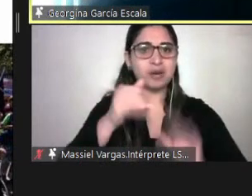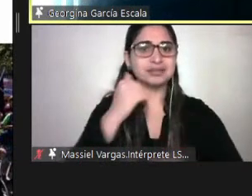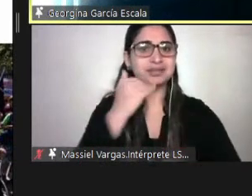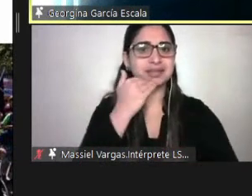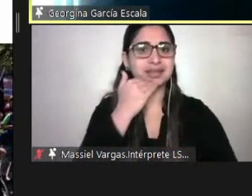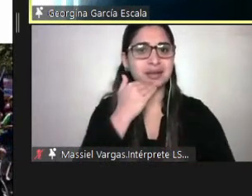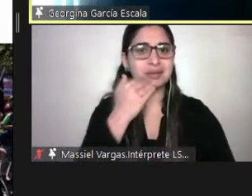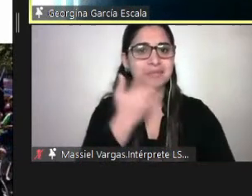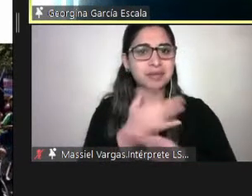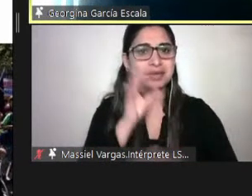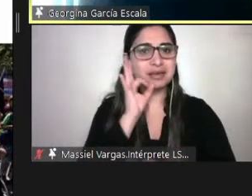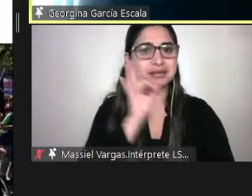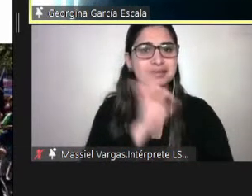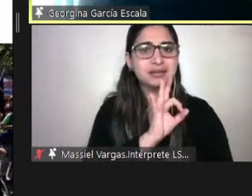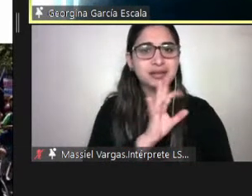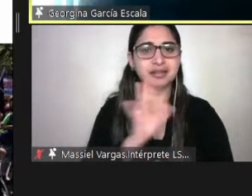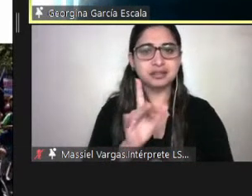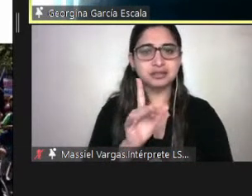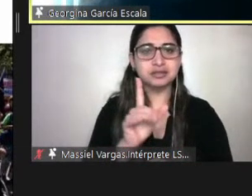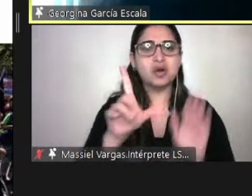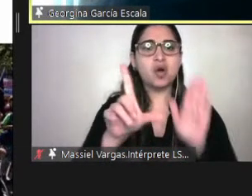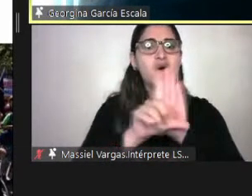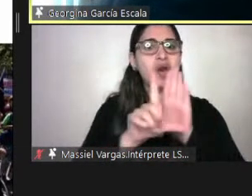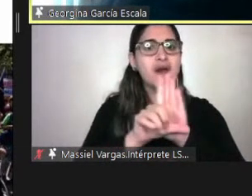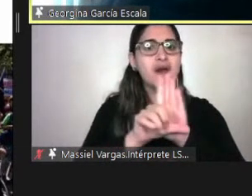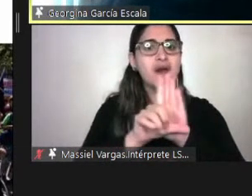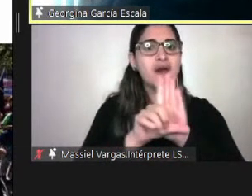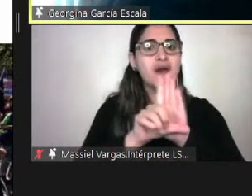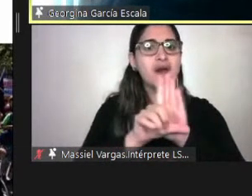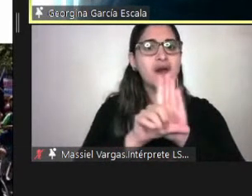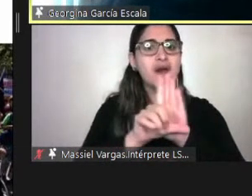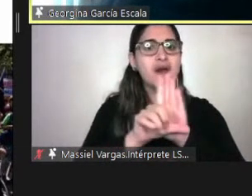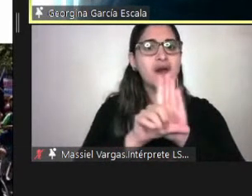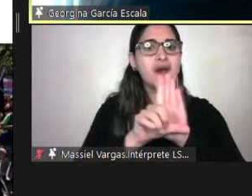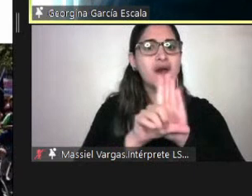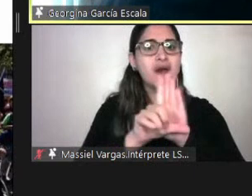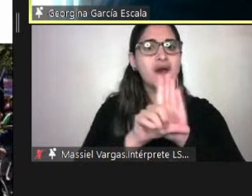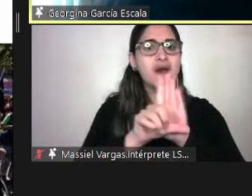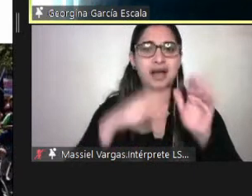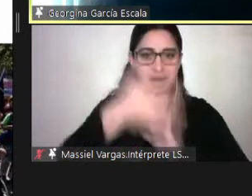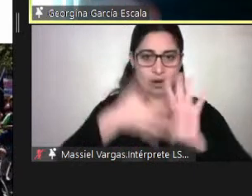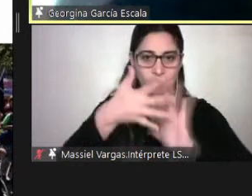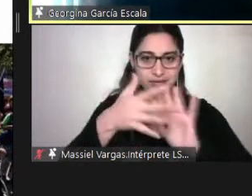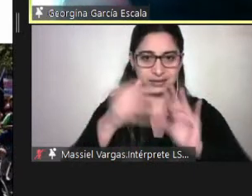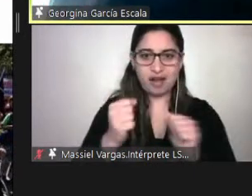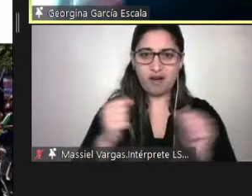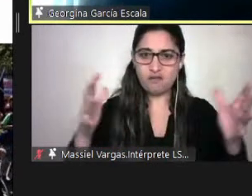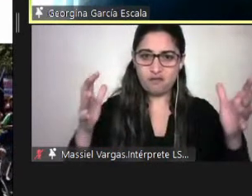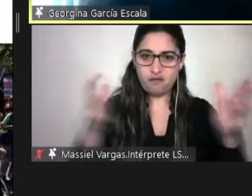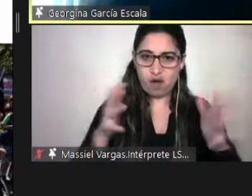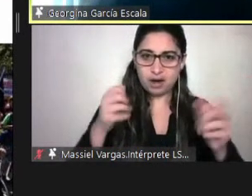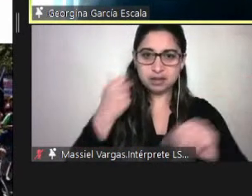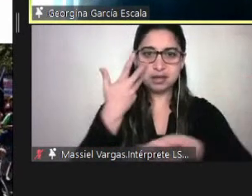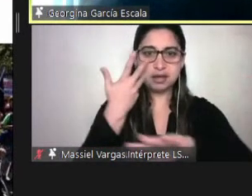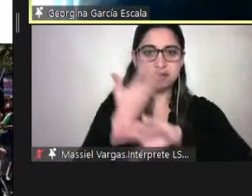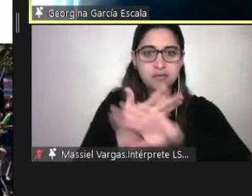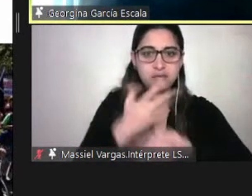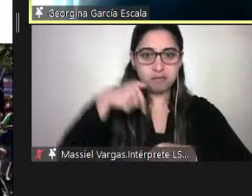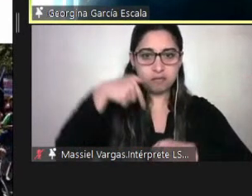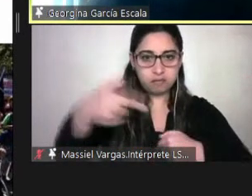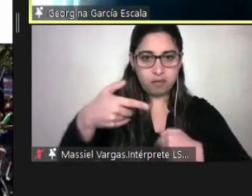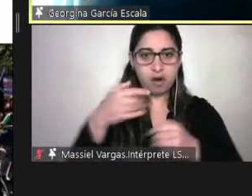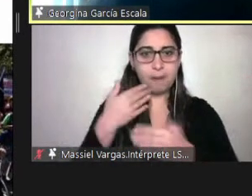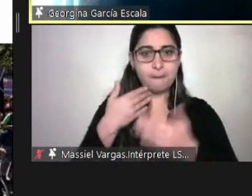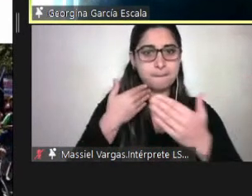declarar en la ley que reconoce la lengua de seña chilena que va a tener un fuerte impacto y en esta universidad ya se